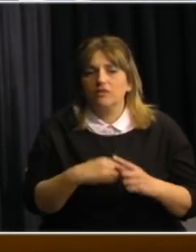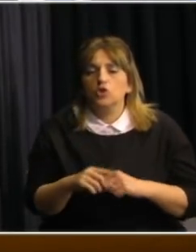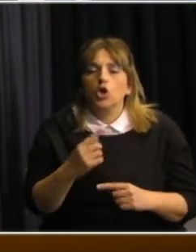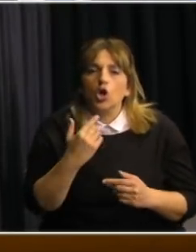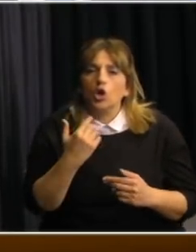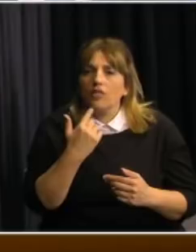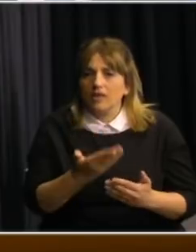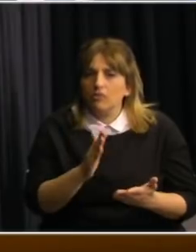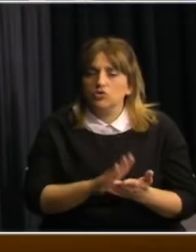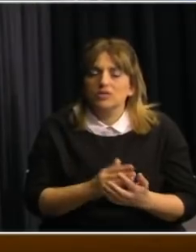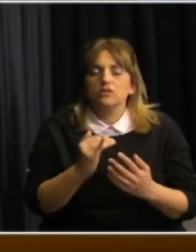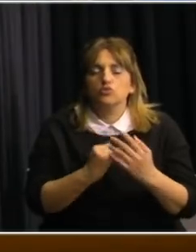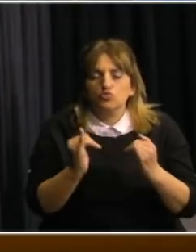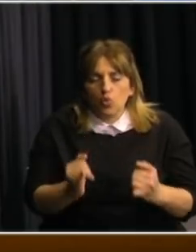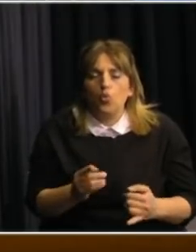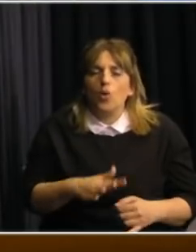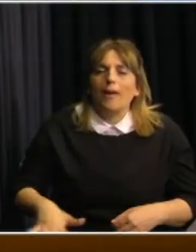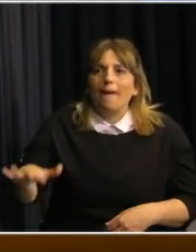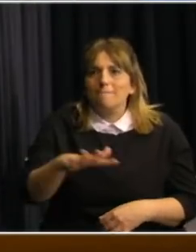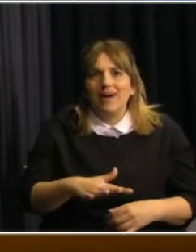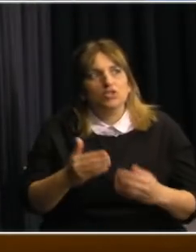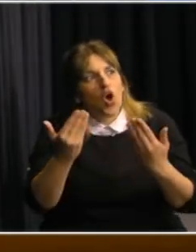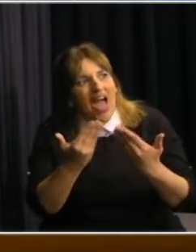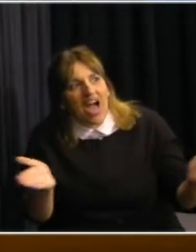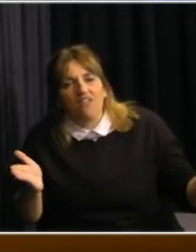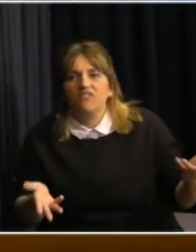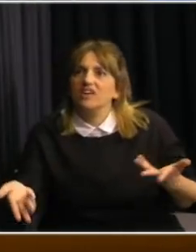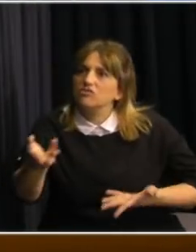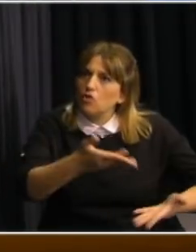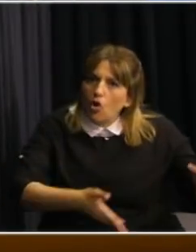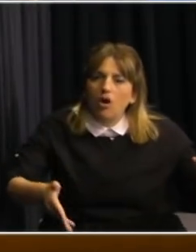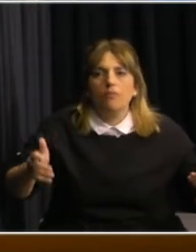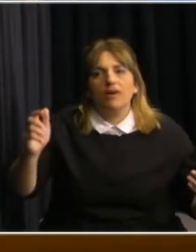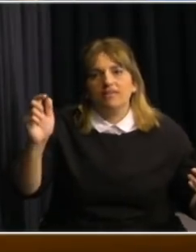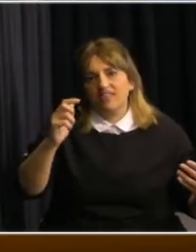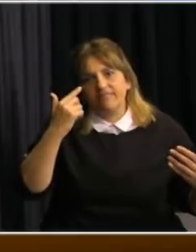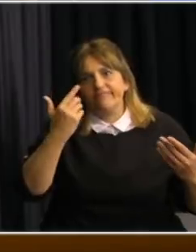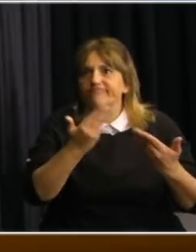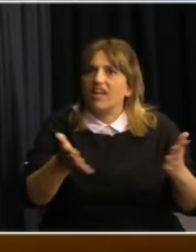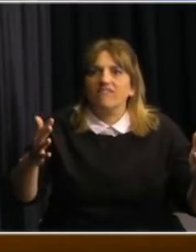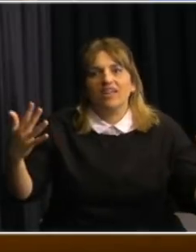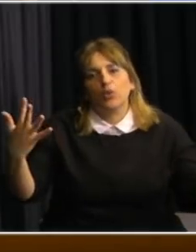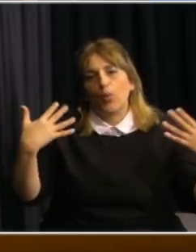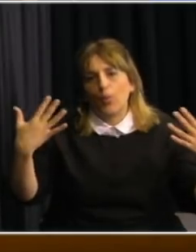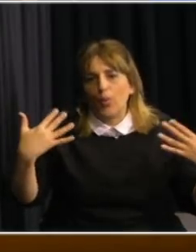expansión de los espacios públicos todo lo que se pueda como forma de dar cada vez más oportunidades de